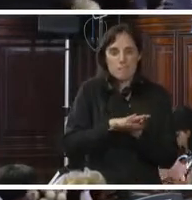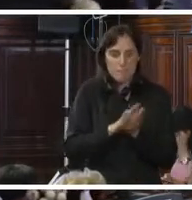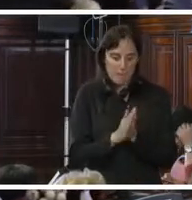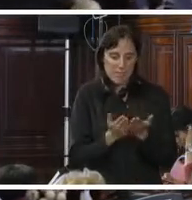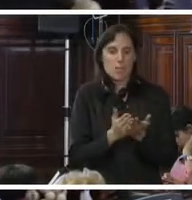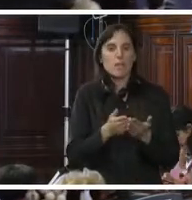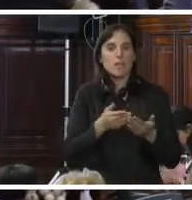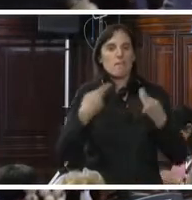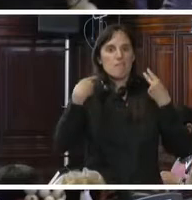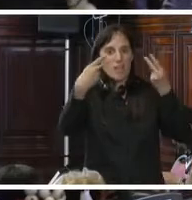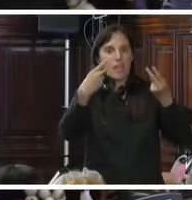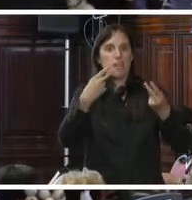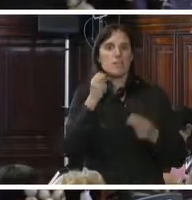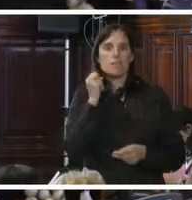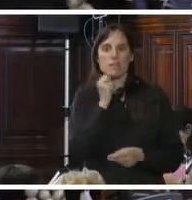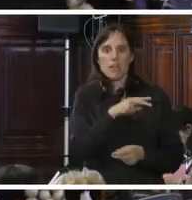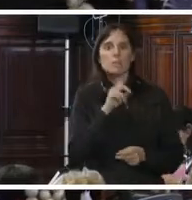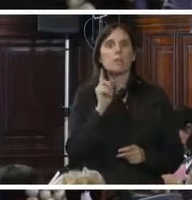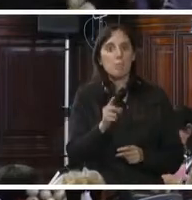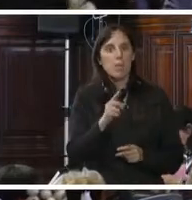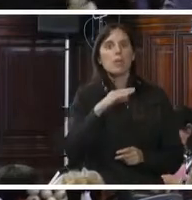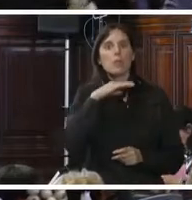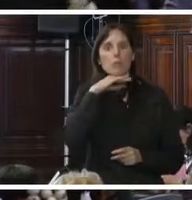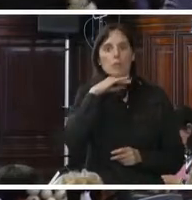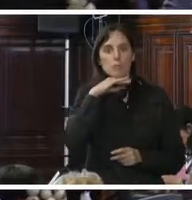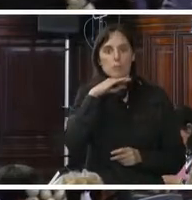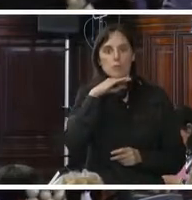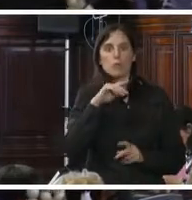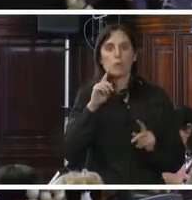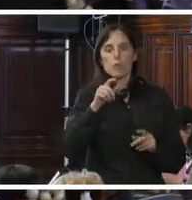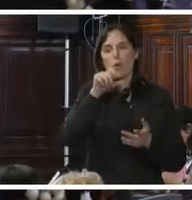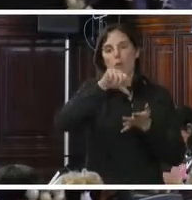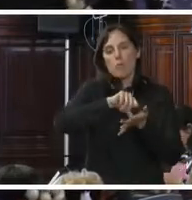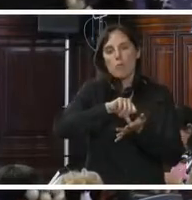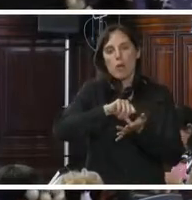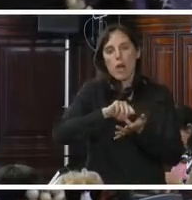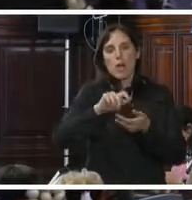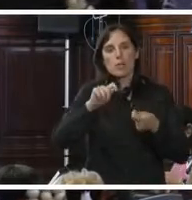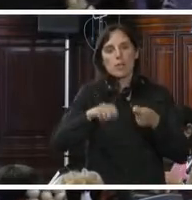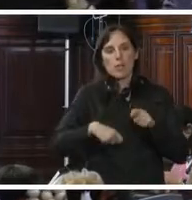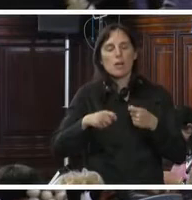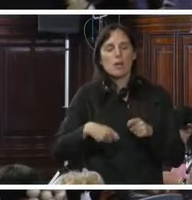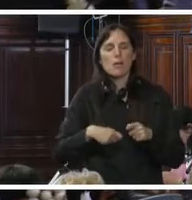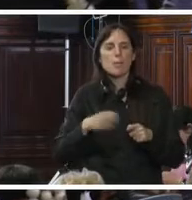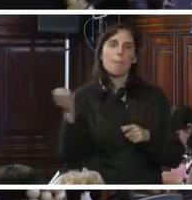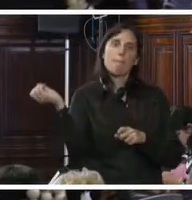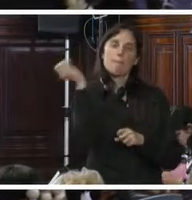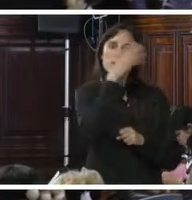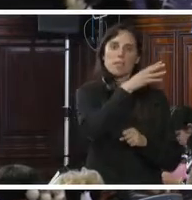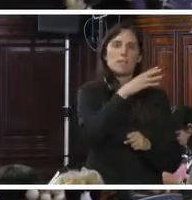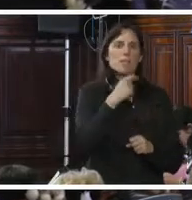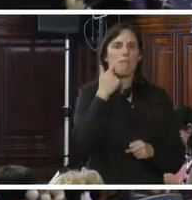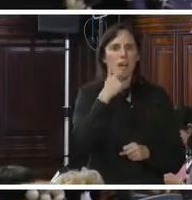encuentran actos de corrupción en los lugares mismos de explotación, mediante la ausencia, por un lado, de